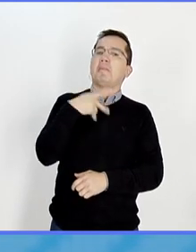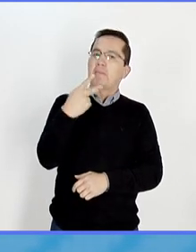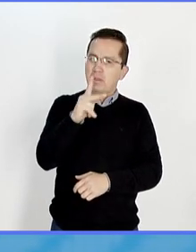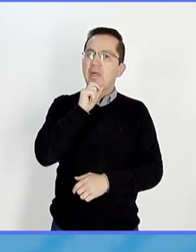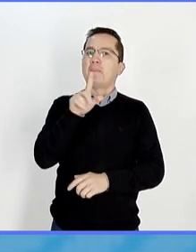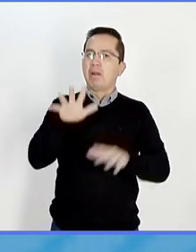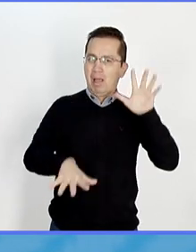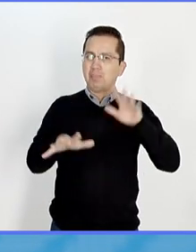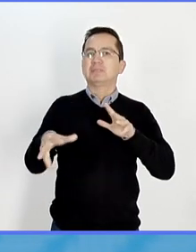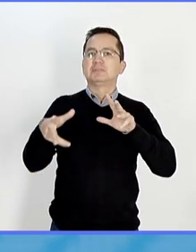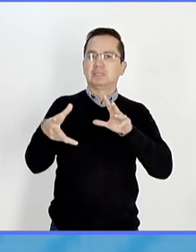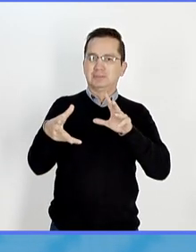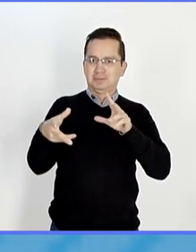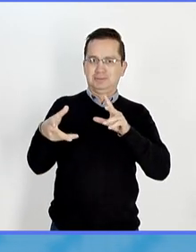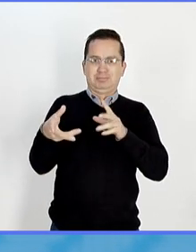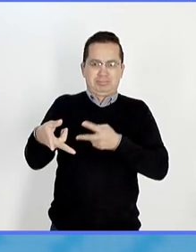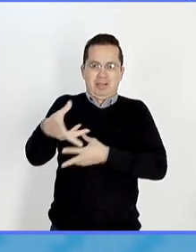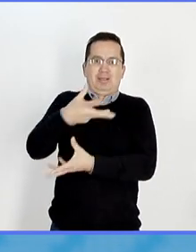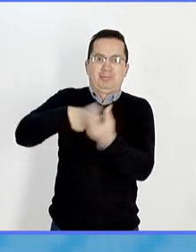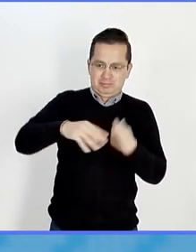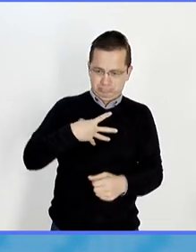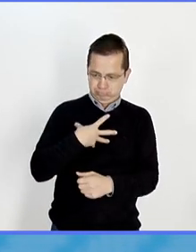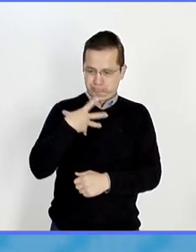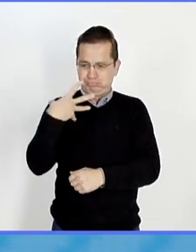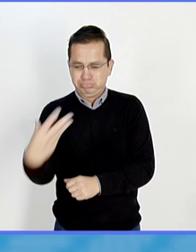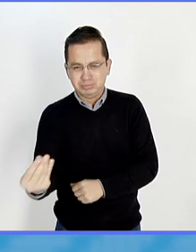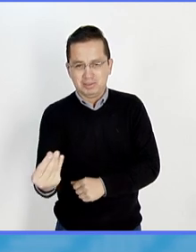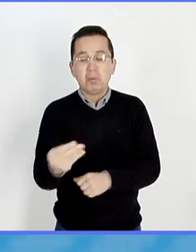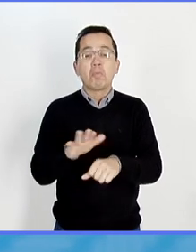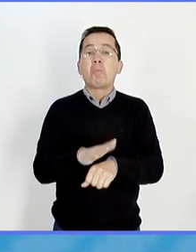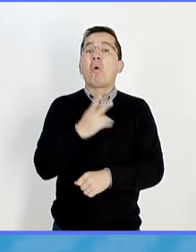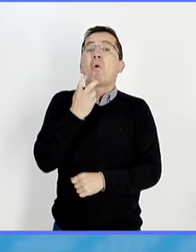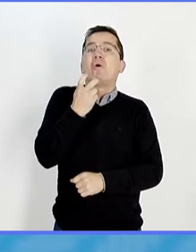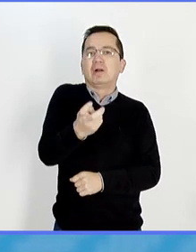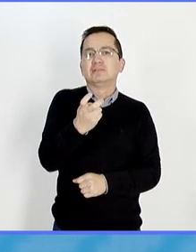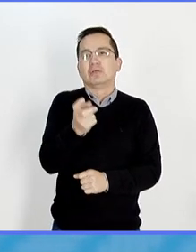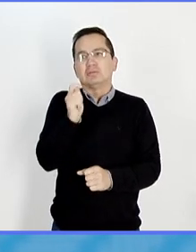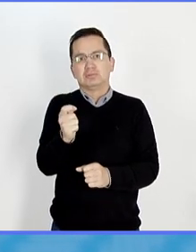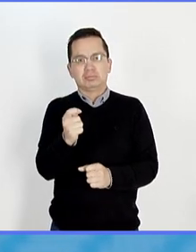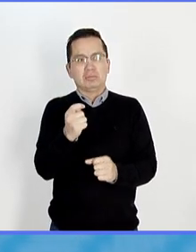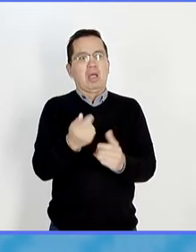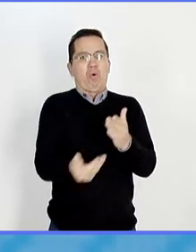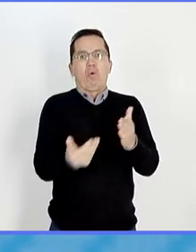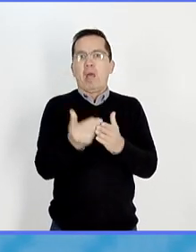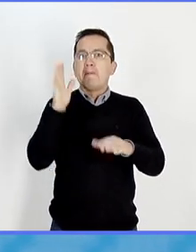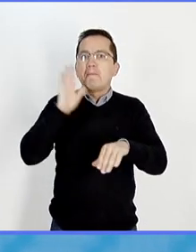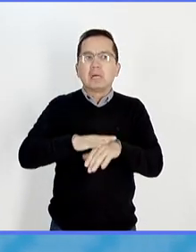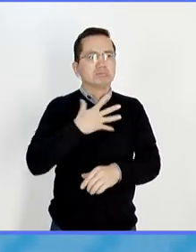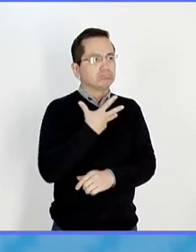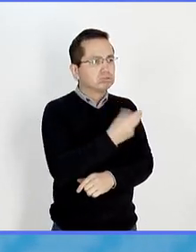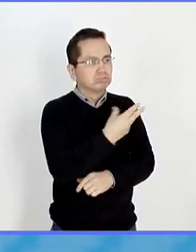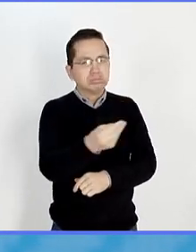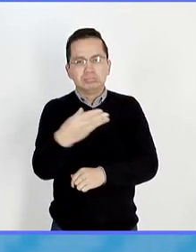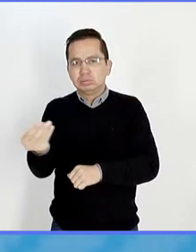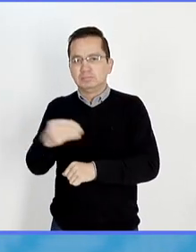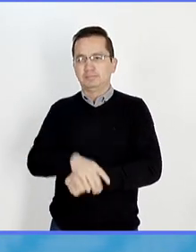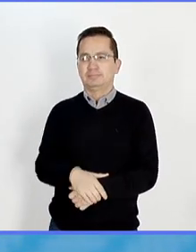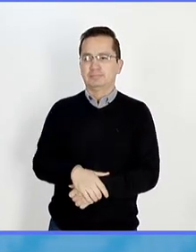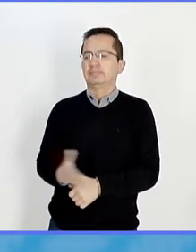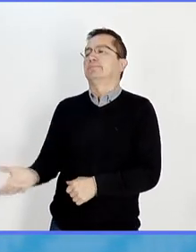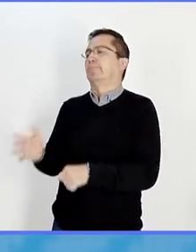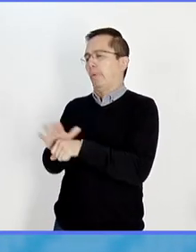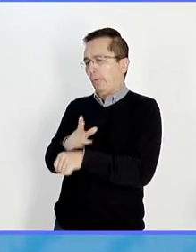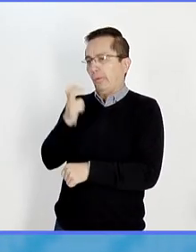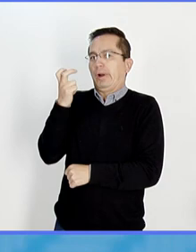nos está haciendo tener, pues ahora sí que más frecuentemente, este tipo de brotes. Y por lo tanto, este tipo de entrevistas y